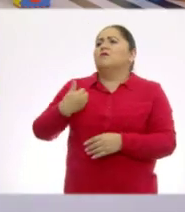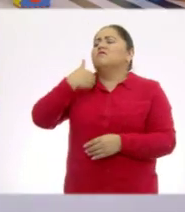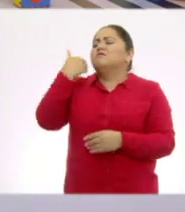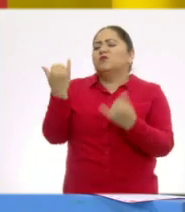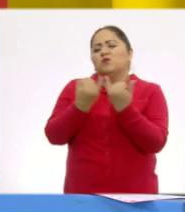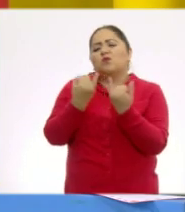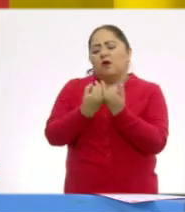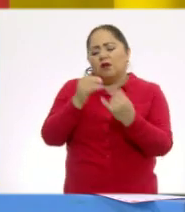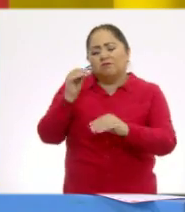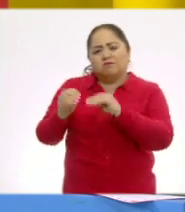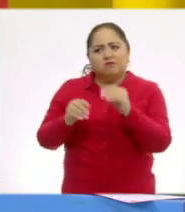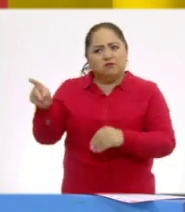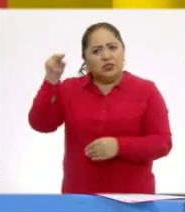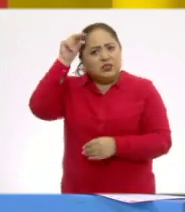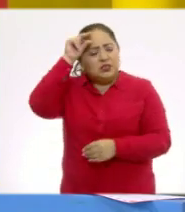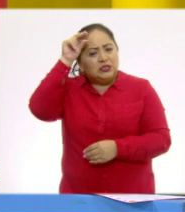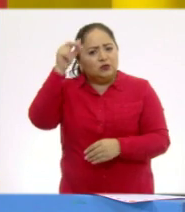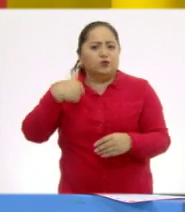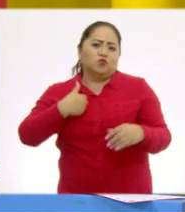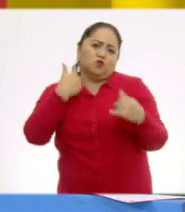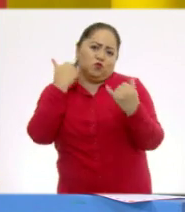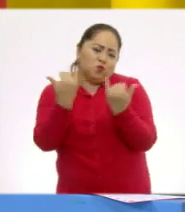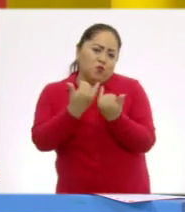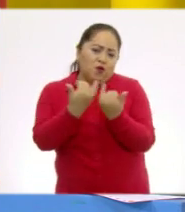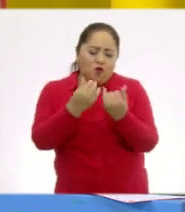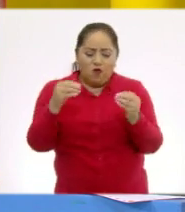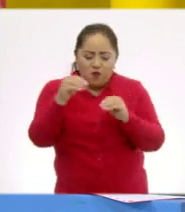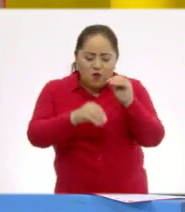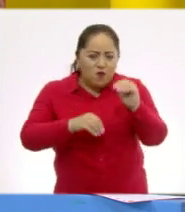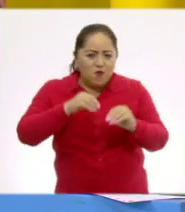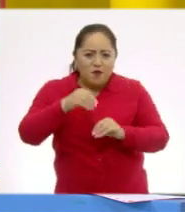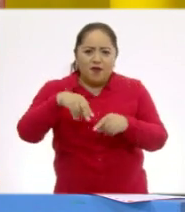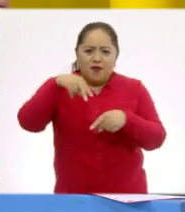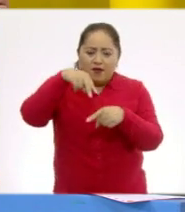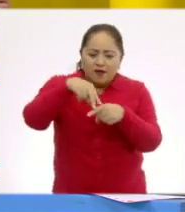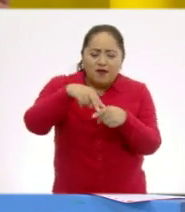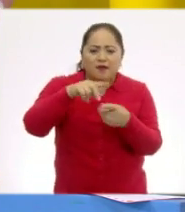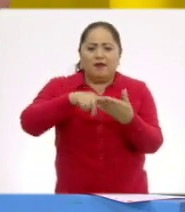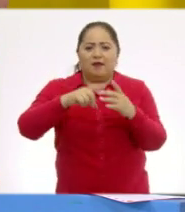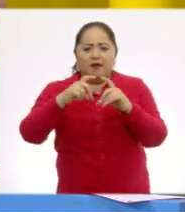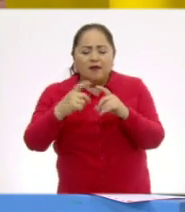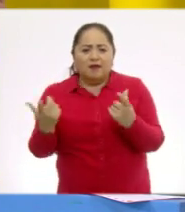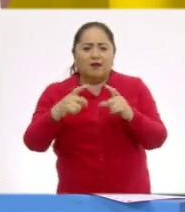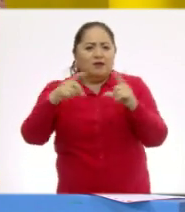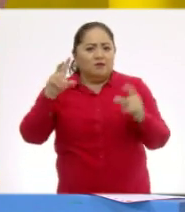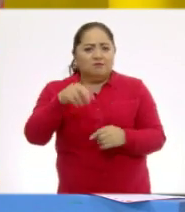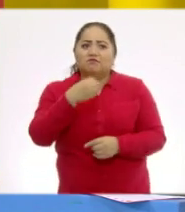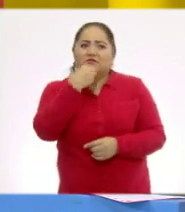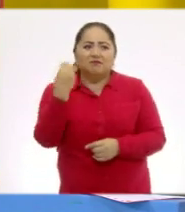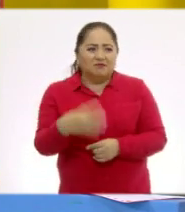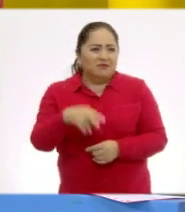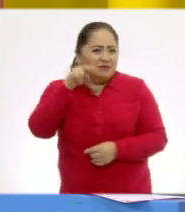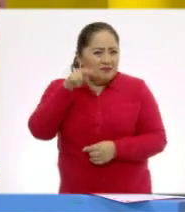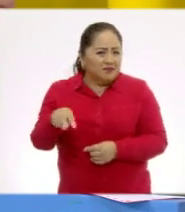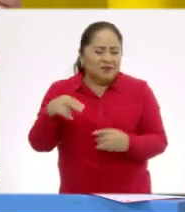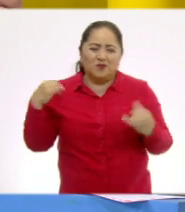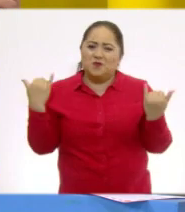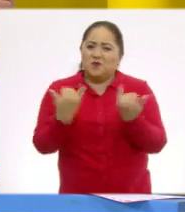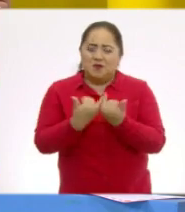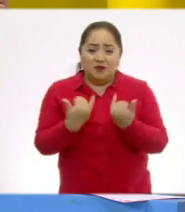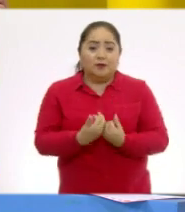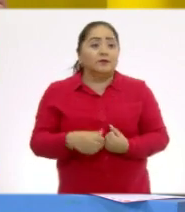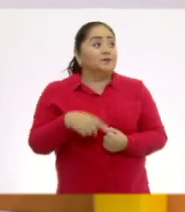también ser tan listo como él y hacer muchas figuras con mi tangram. Así de padres, como este conejo y como esta zorra.